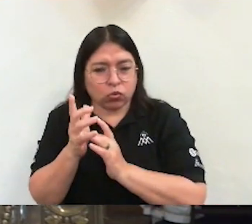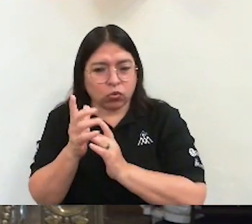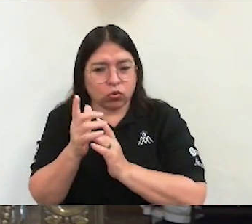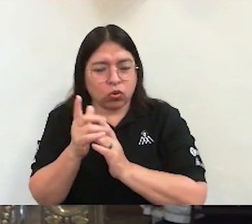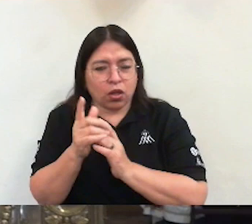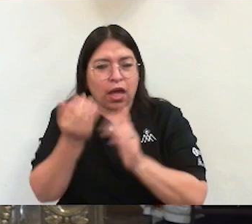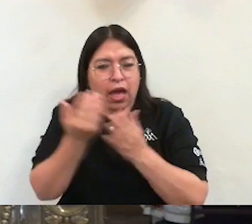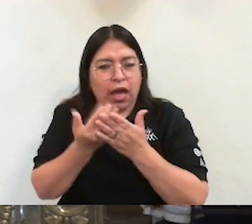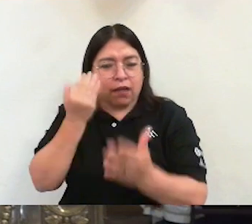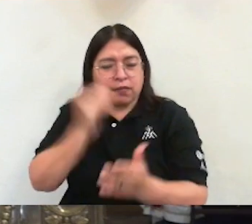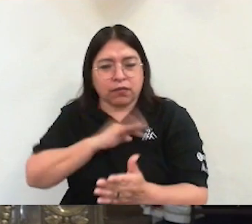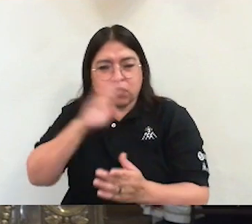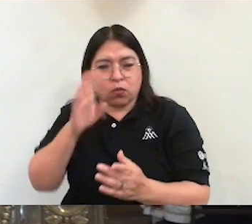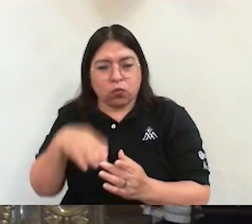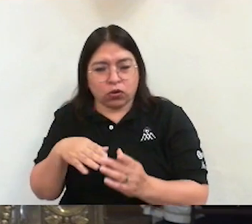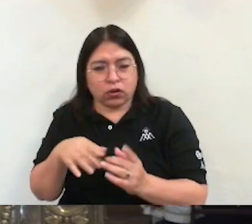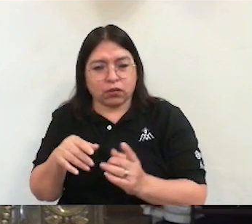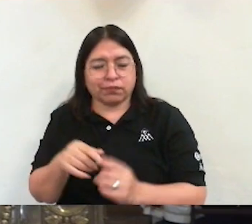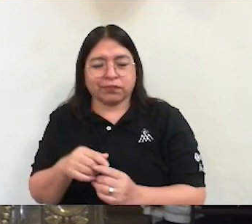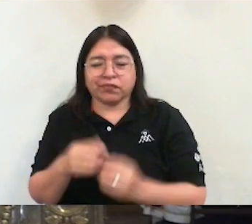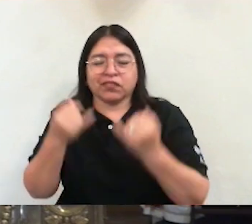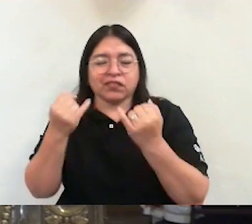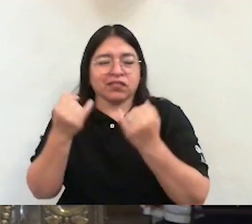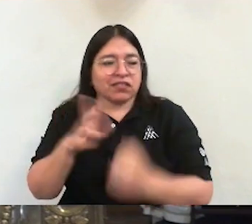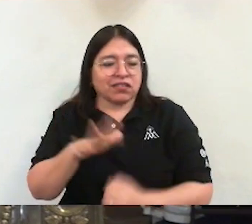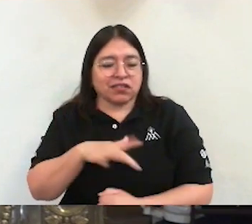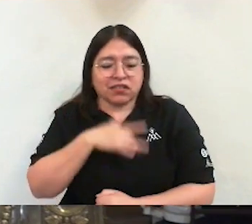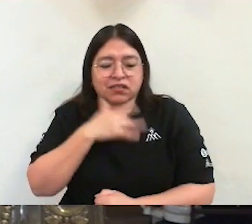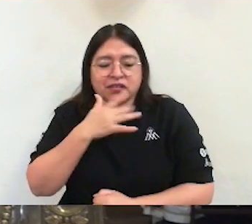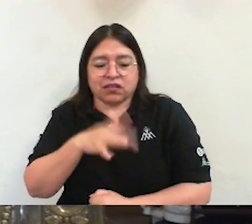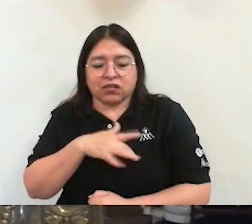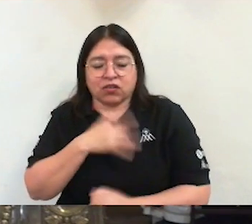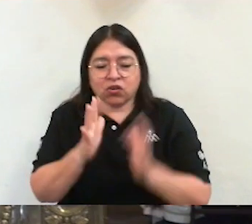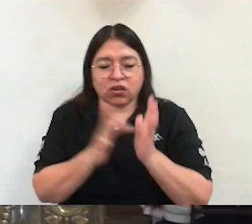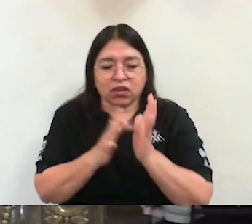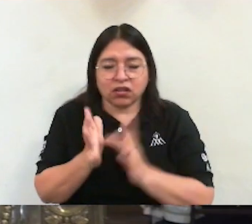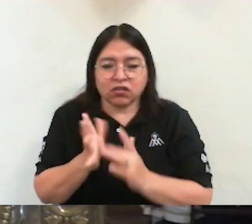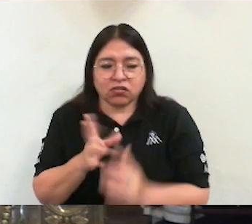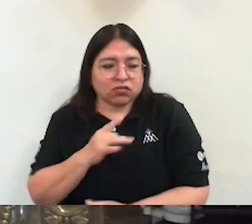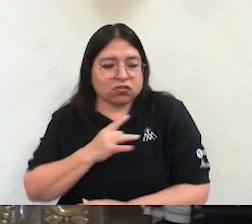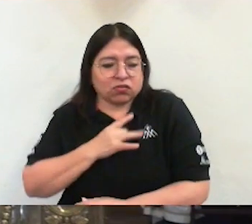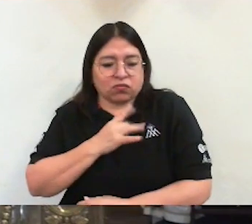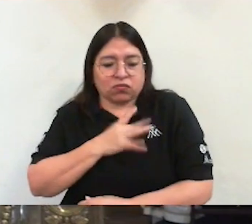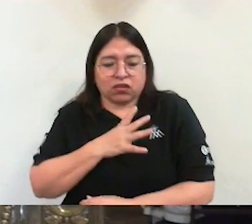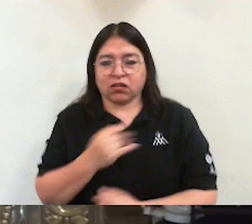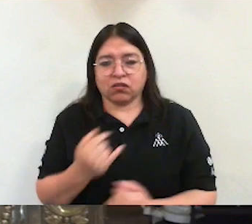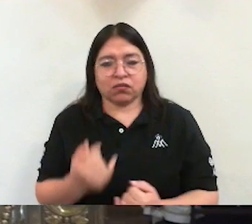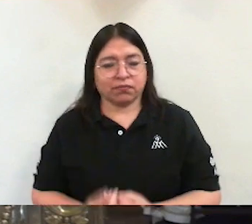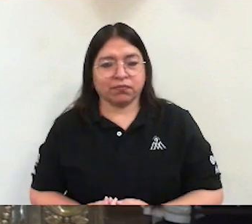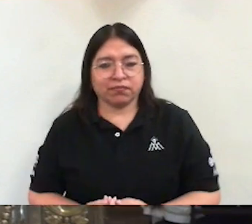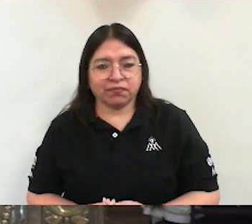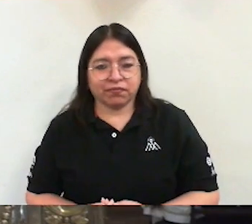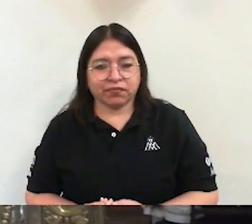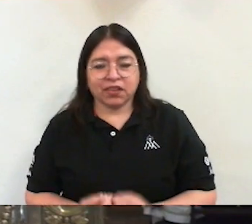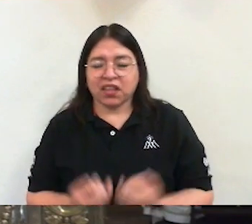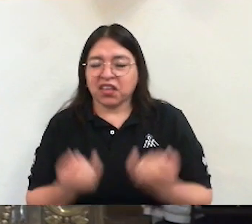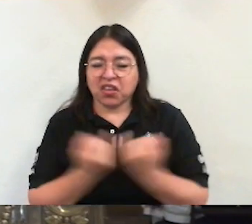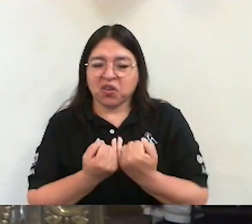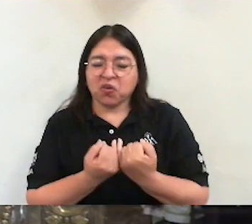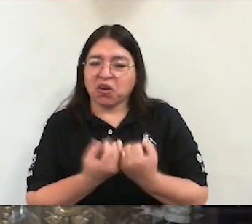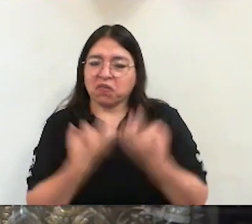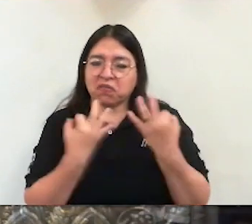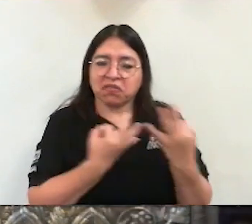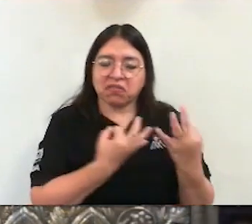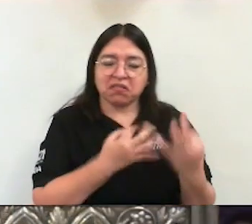Cuando tenemos enfermedades,